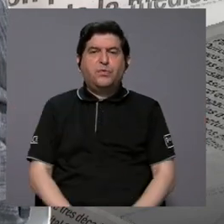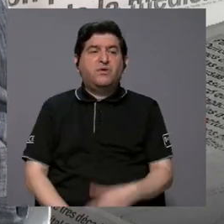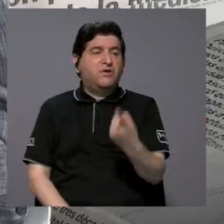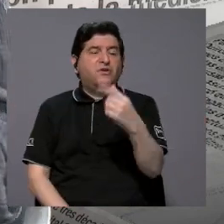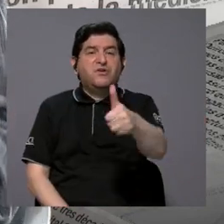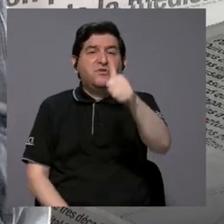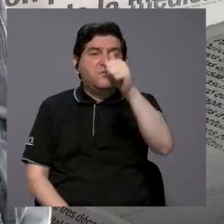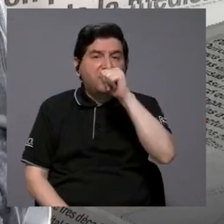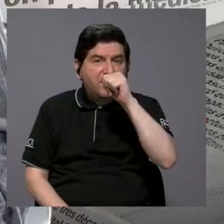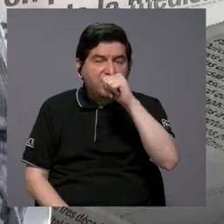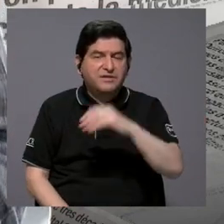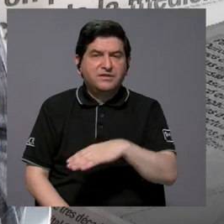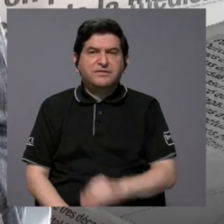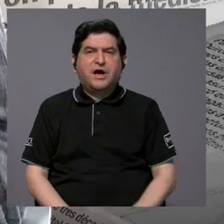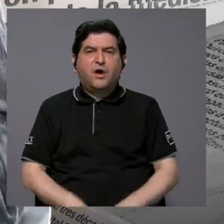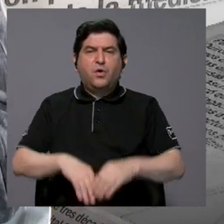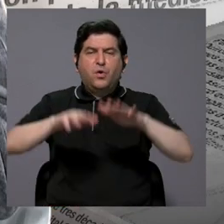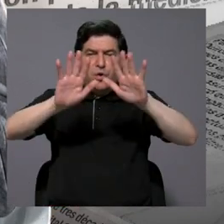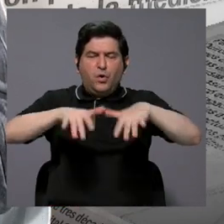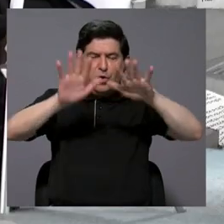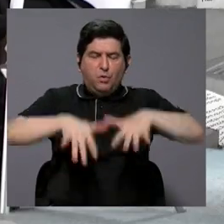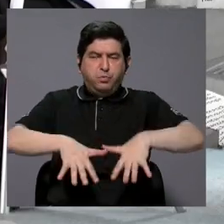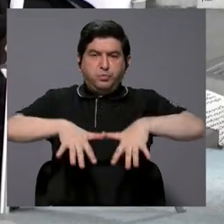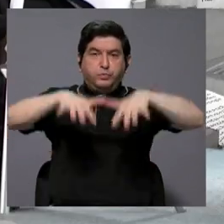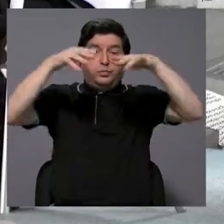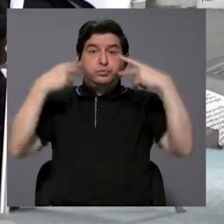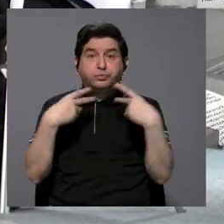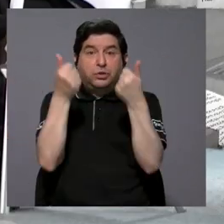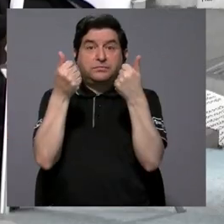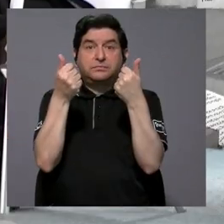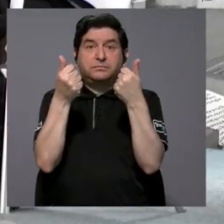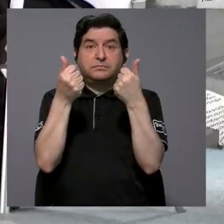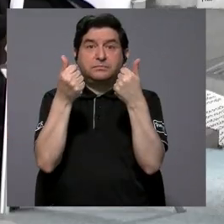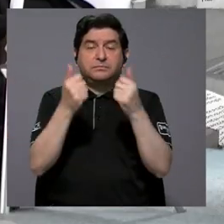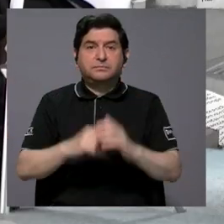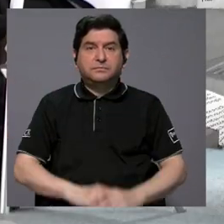falta de agua, inundaciones inesperadas,